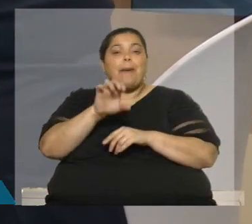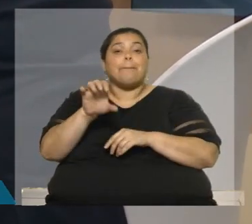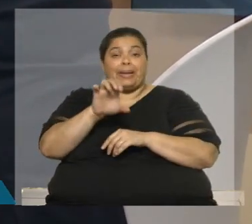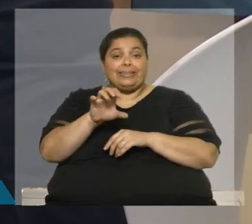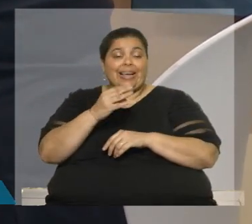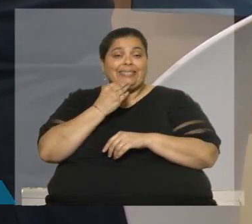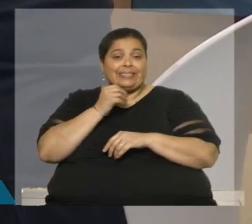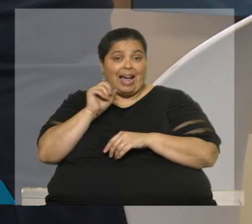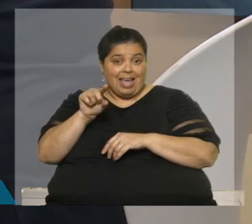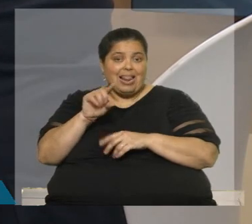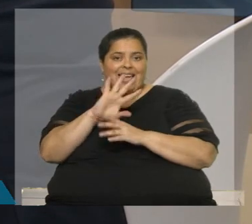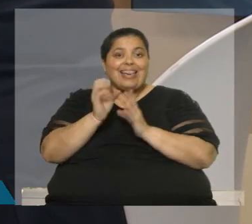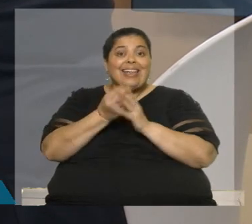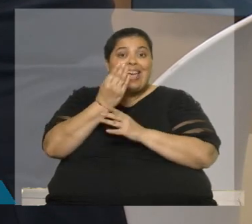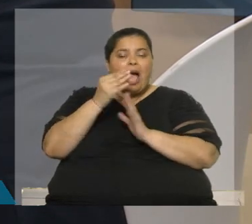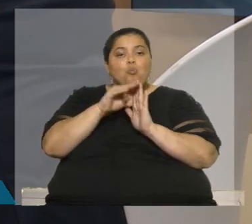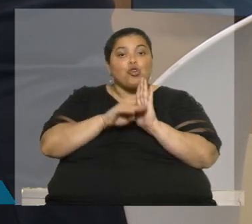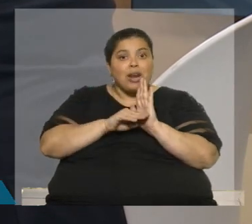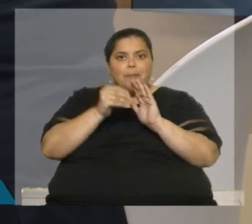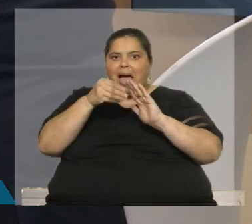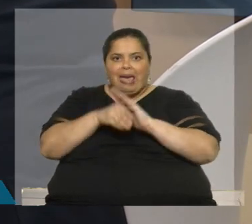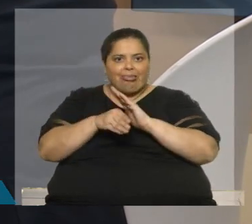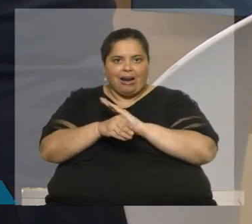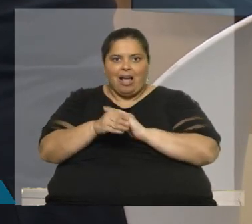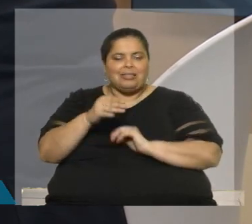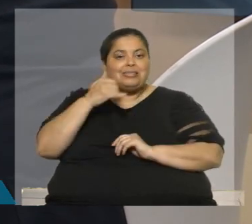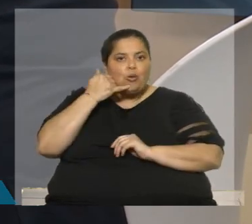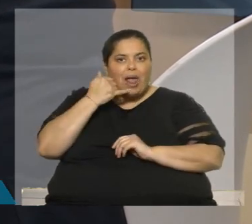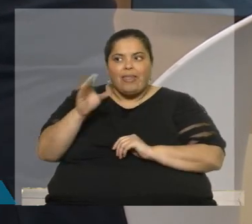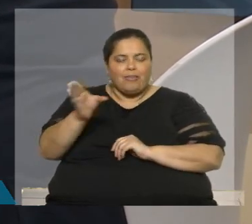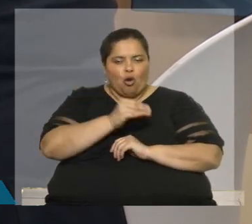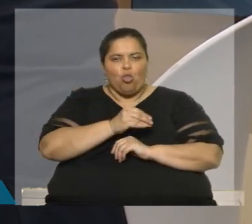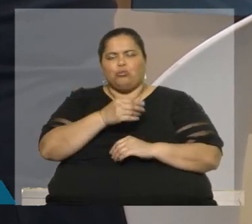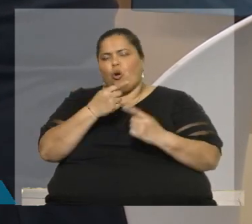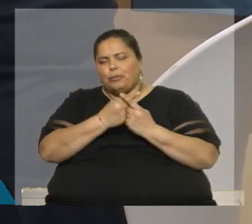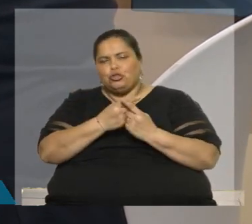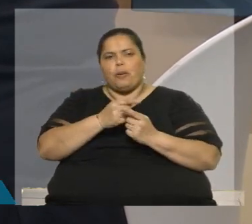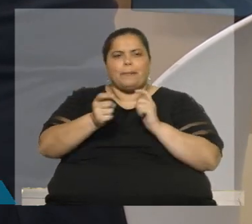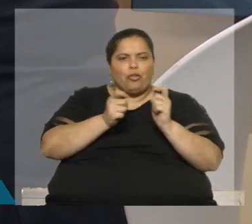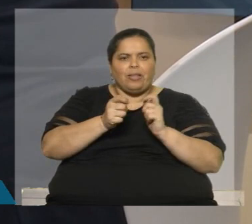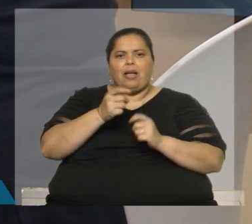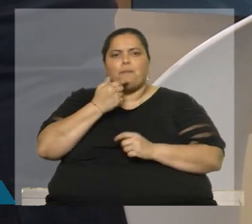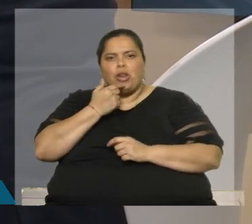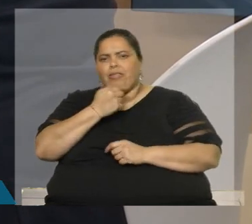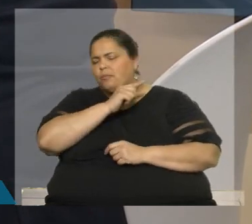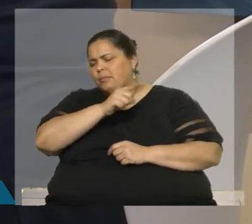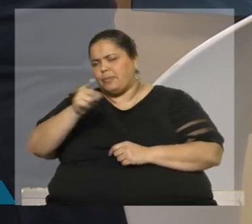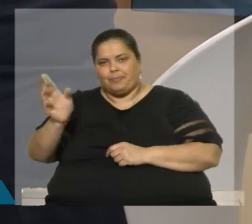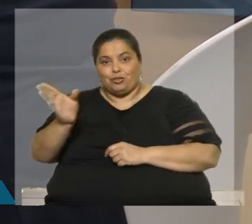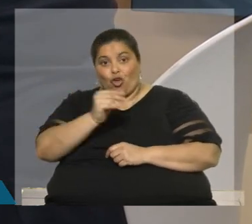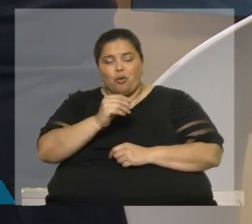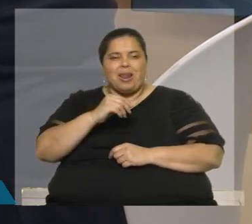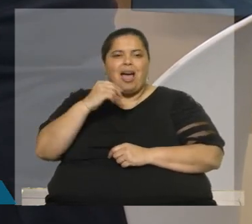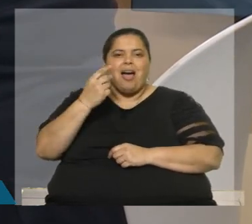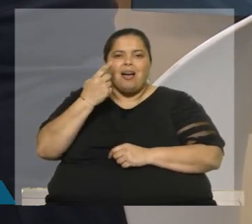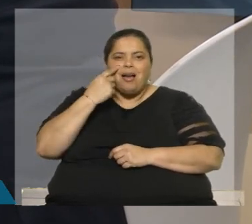crea allí un programa que logra entrarle a los celulares de todos, de políticos, de opositores, de periodistas, o sea, por ahí